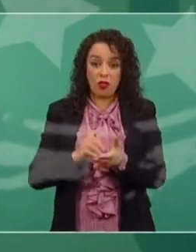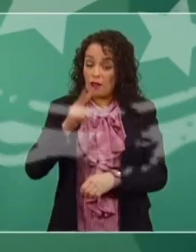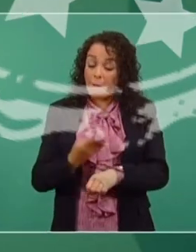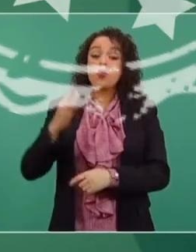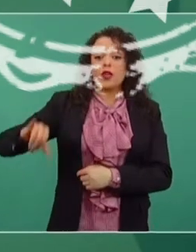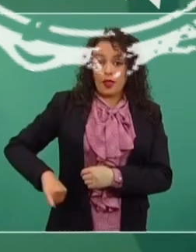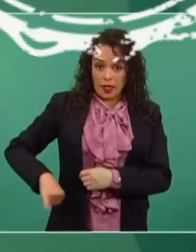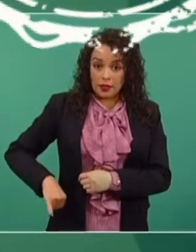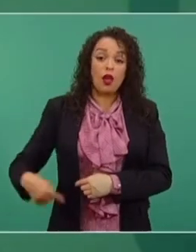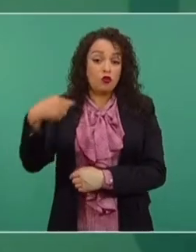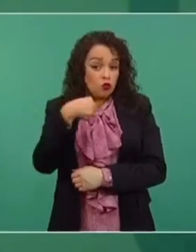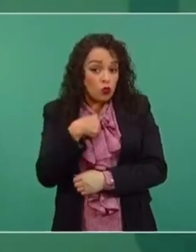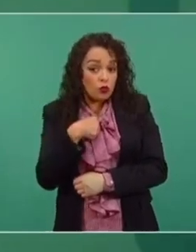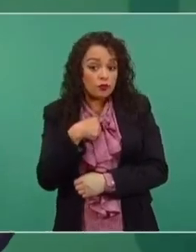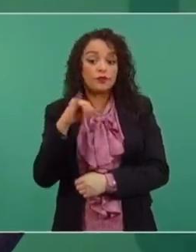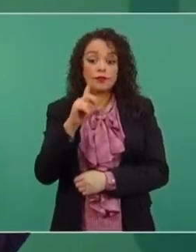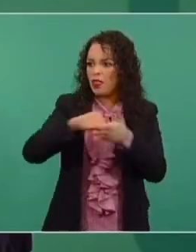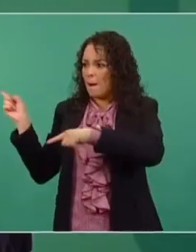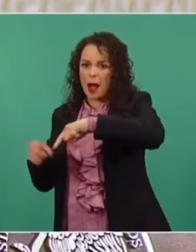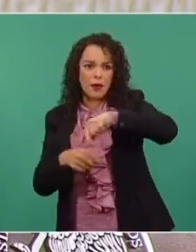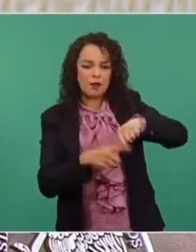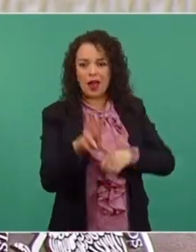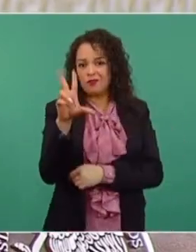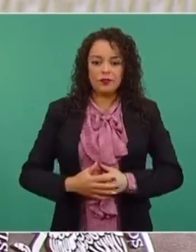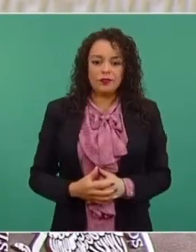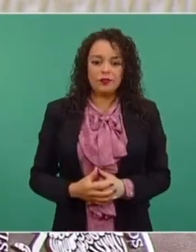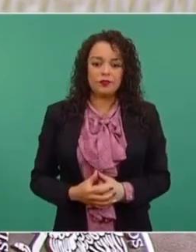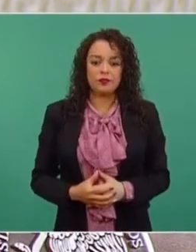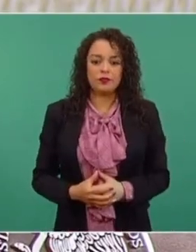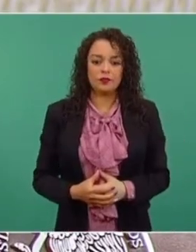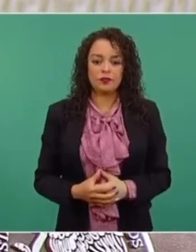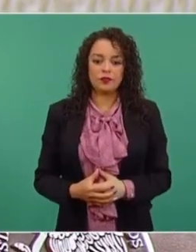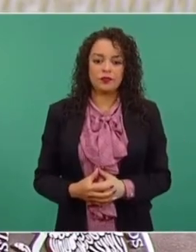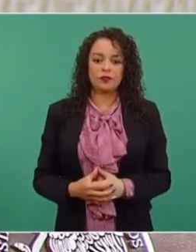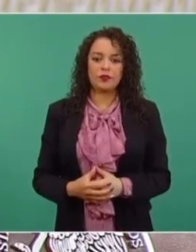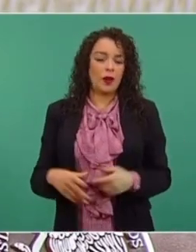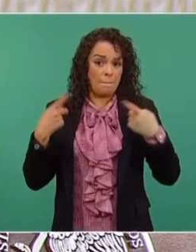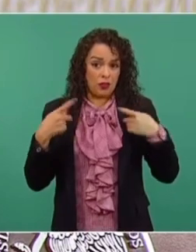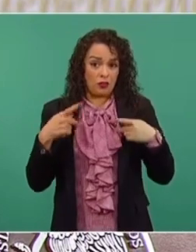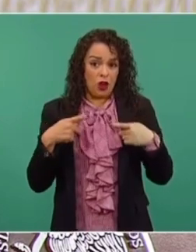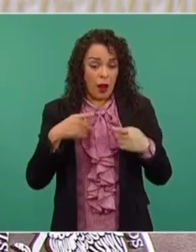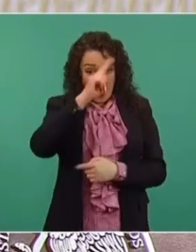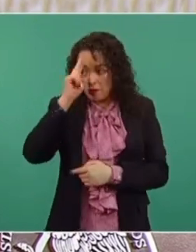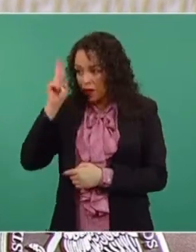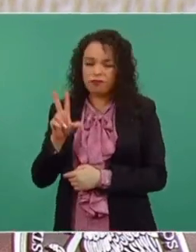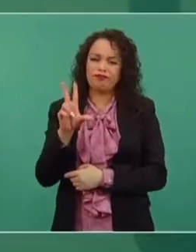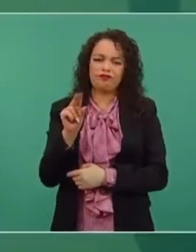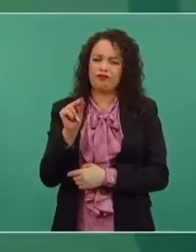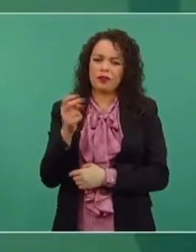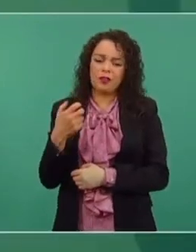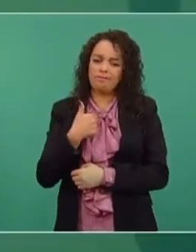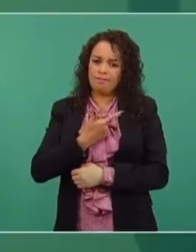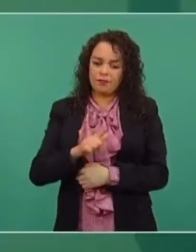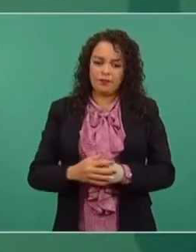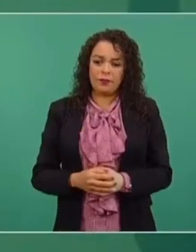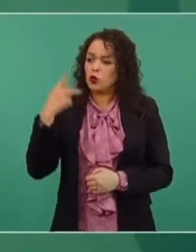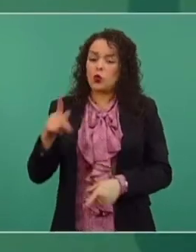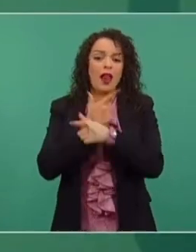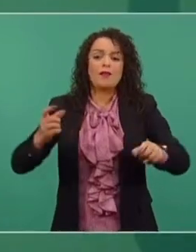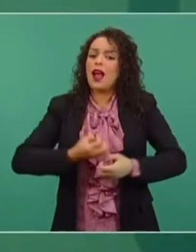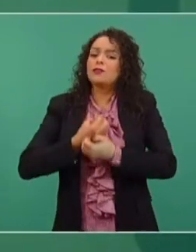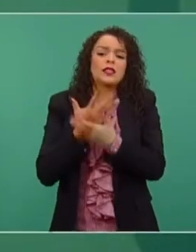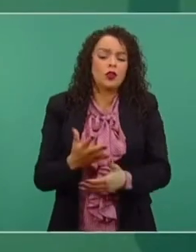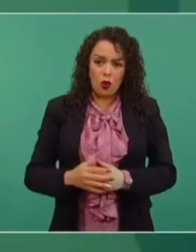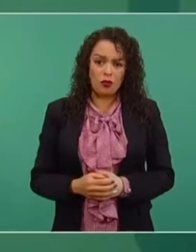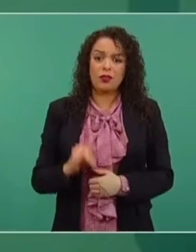Yo soy partidario de que no haya censura, que no se limite a nadie su libertad de